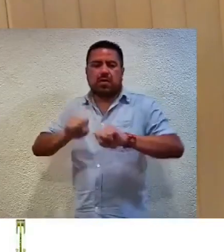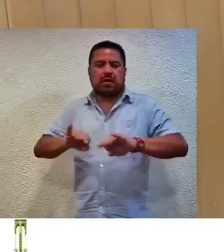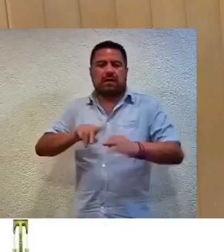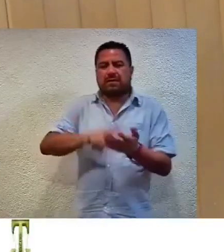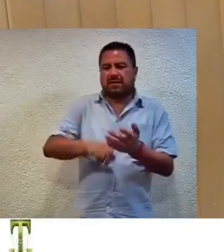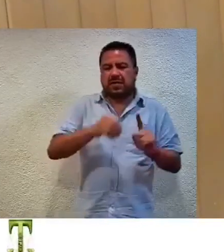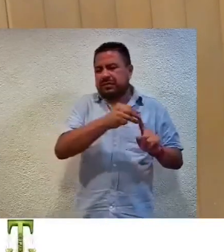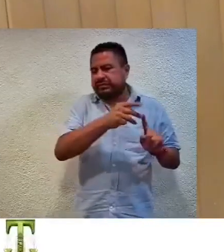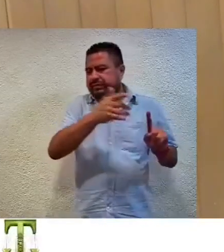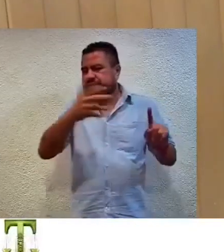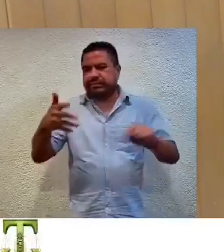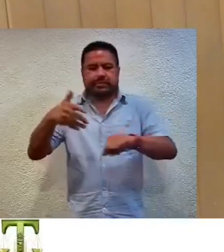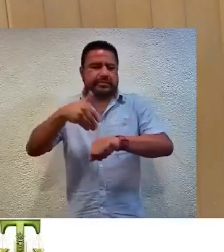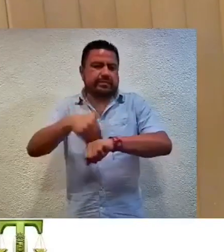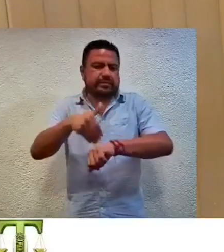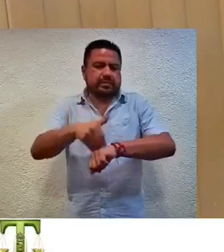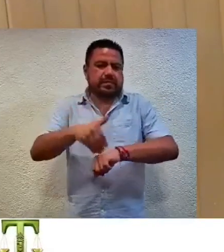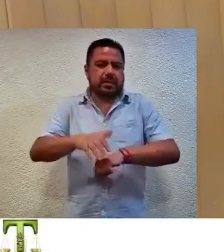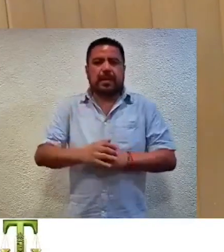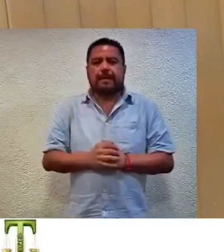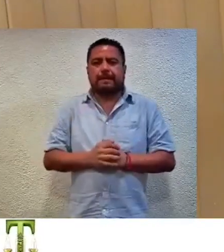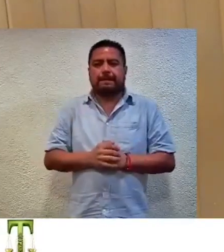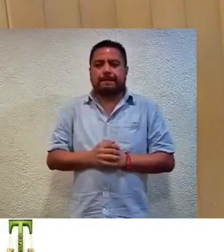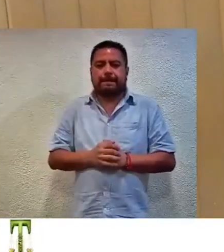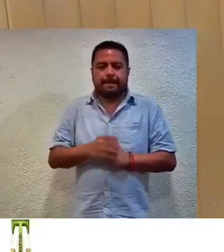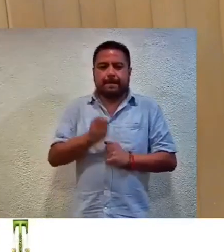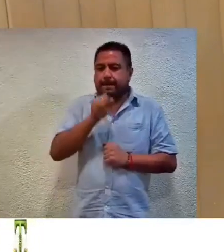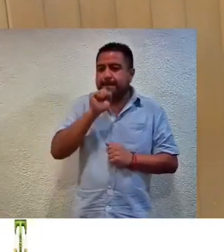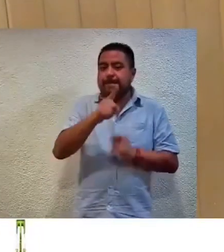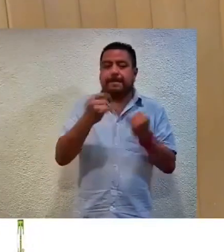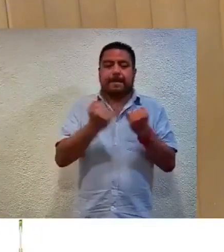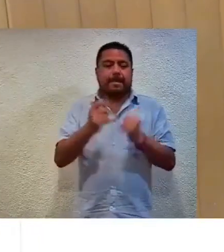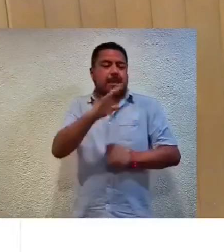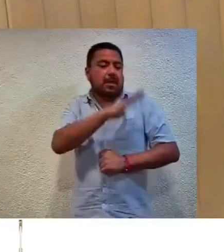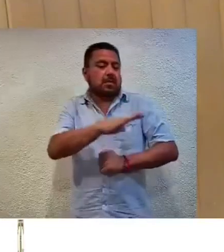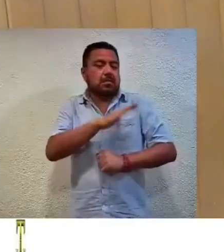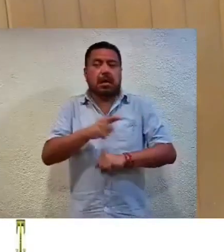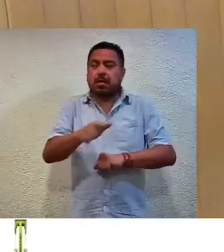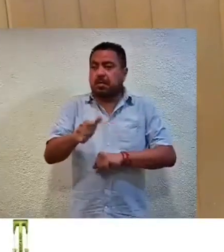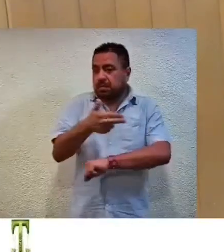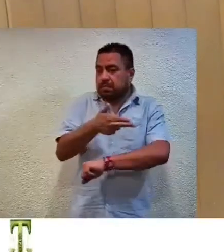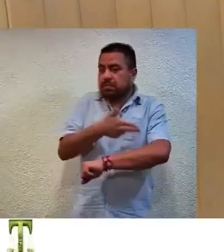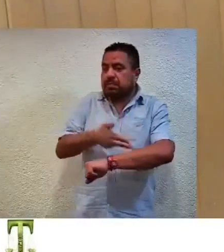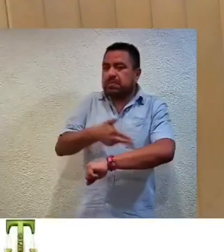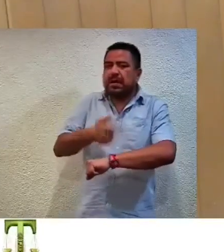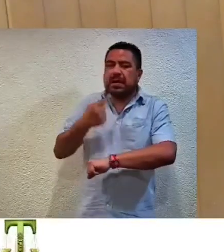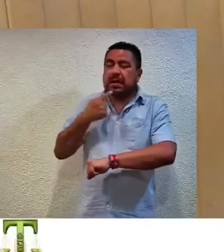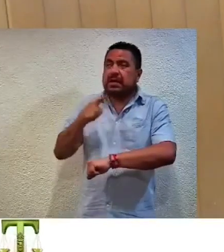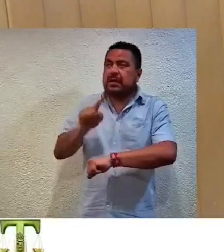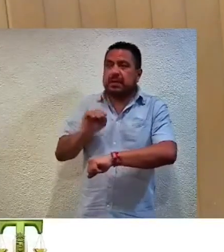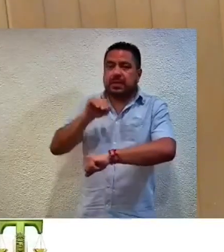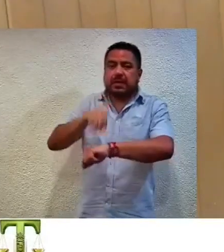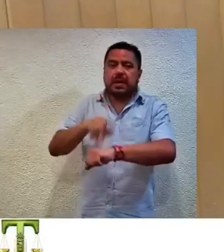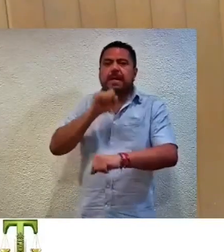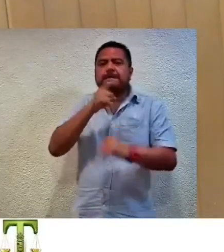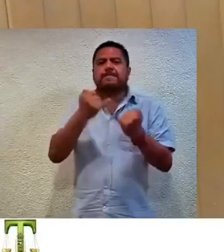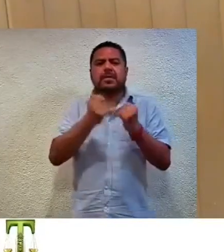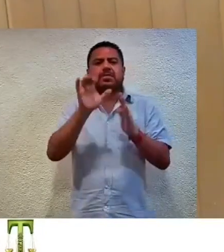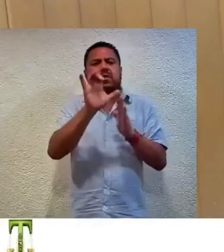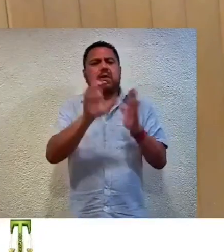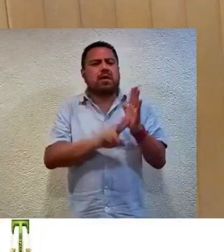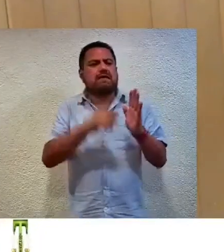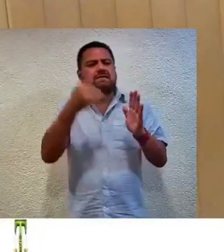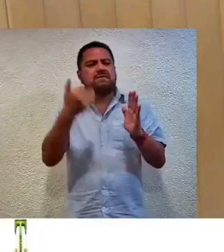-116-2024, así como la omisión de dar trámite a su medio de impugnación y la de emitir convocatoria,